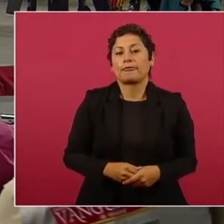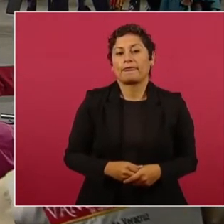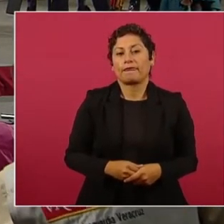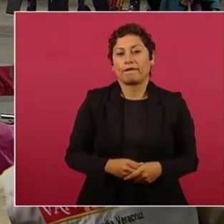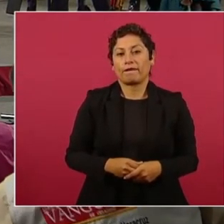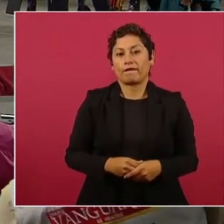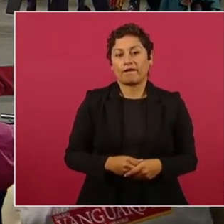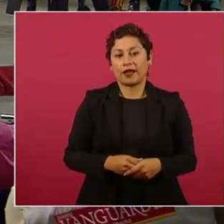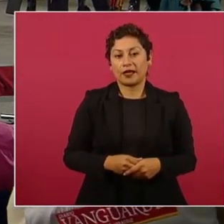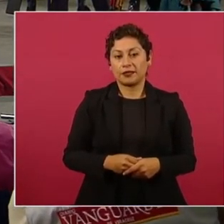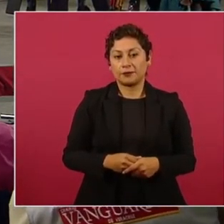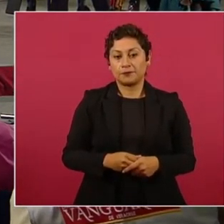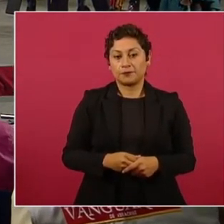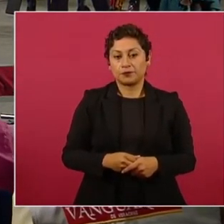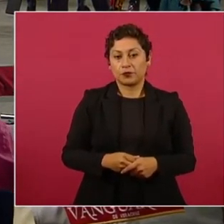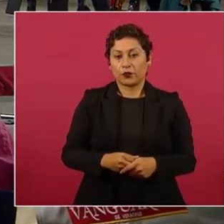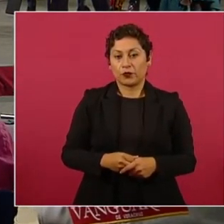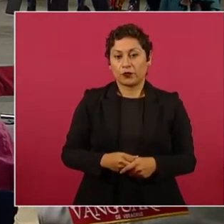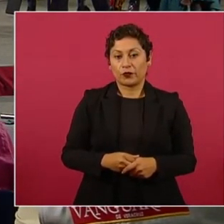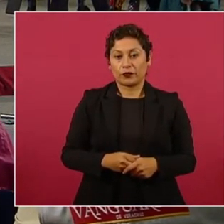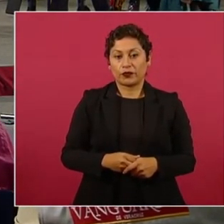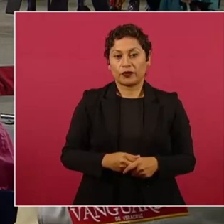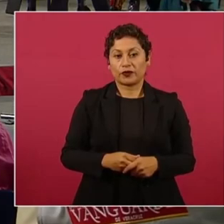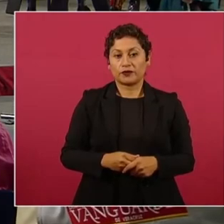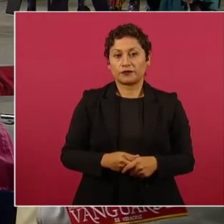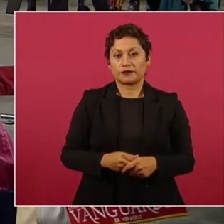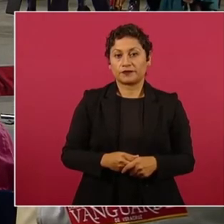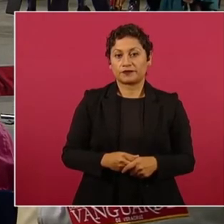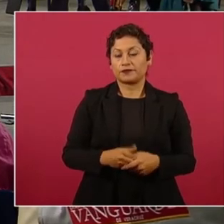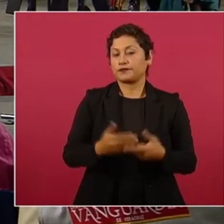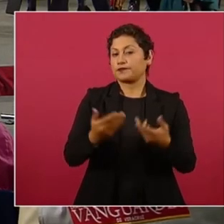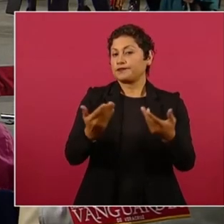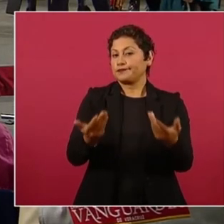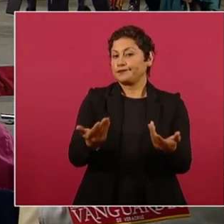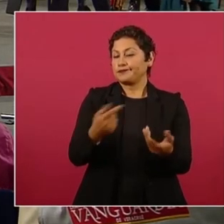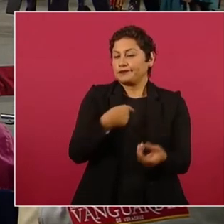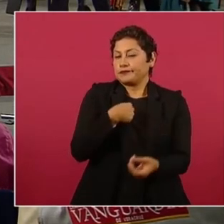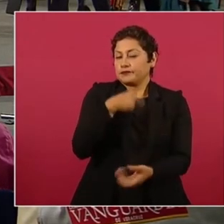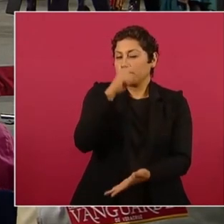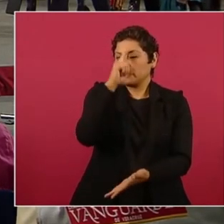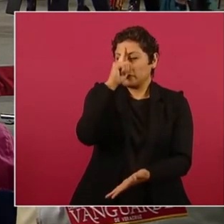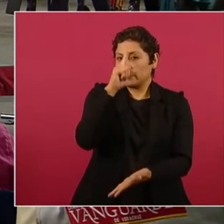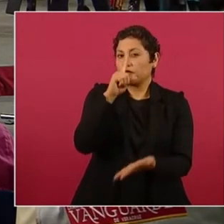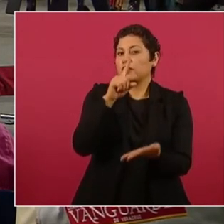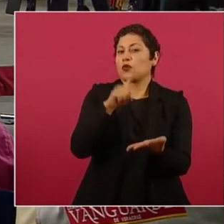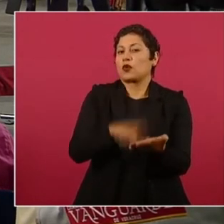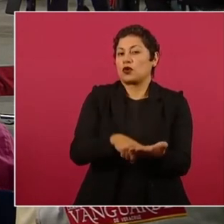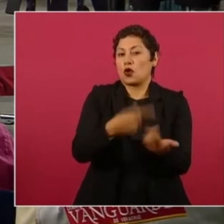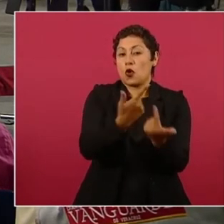en todos los partidos y